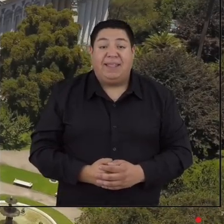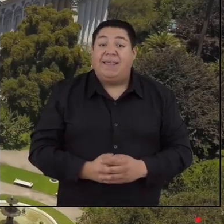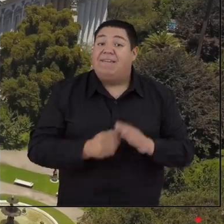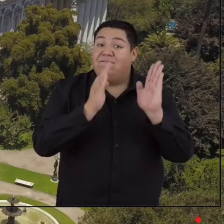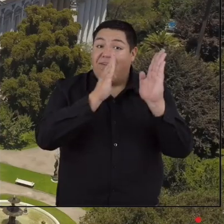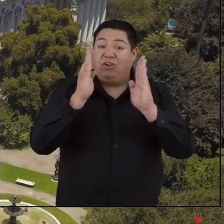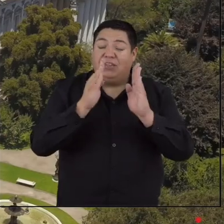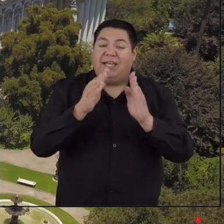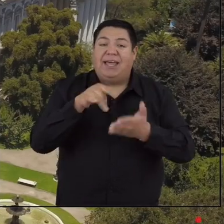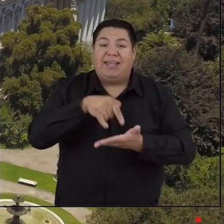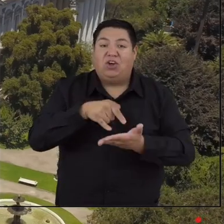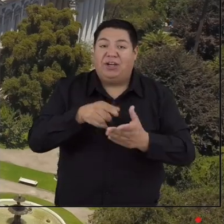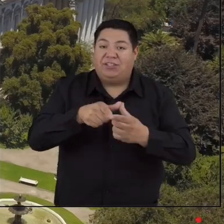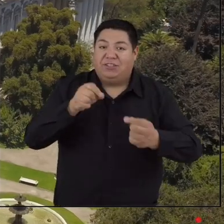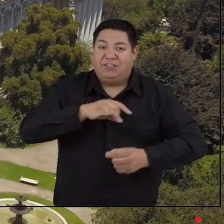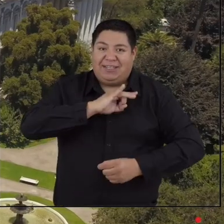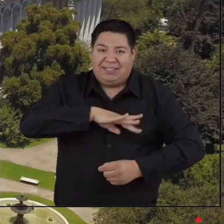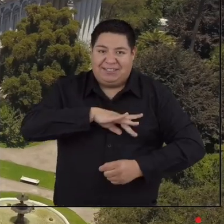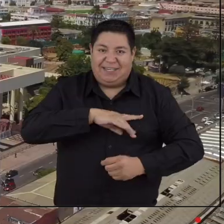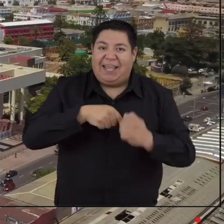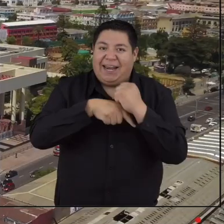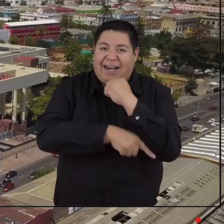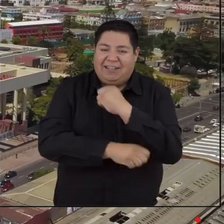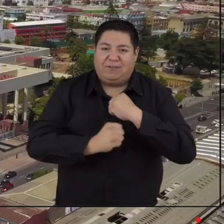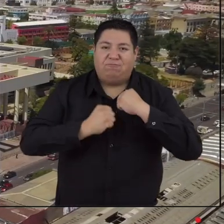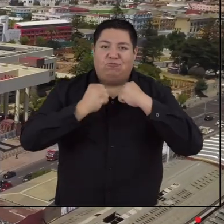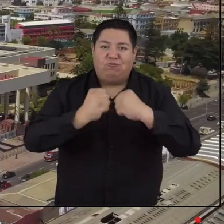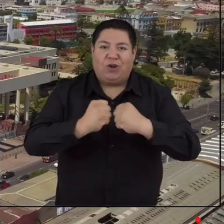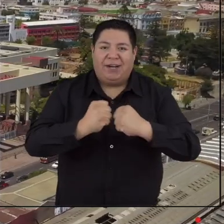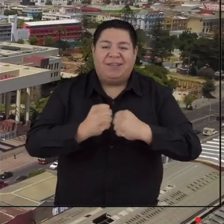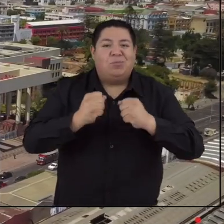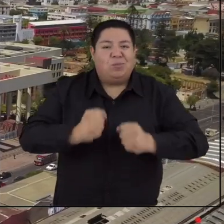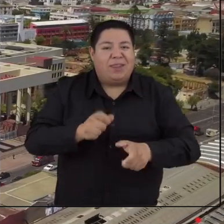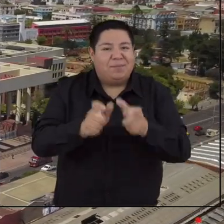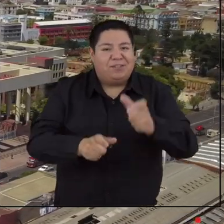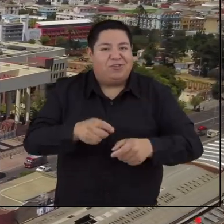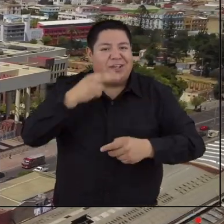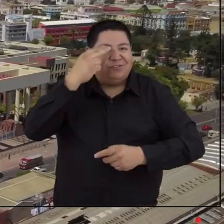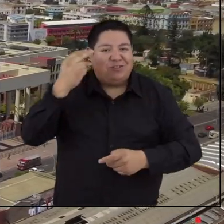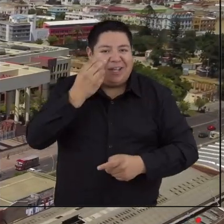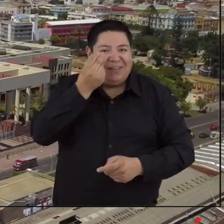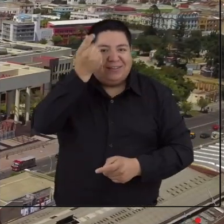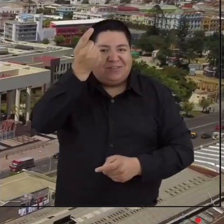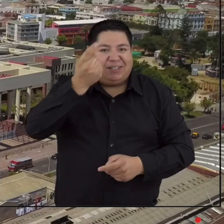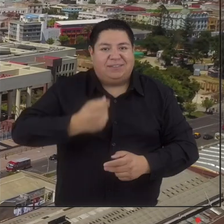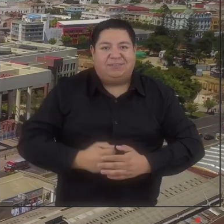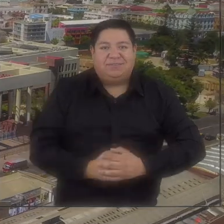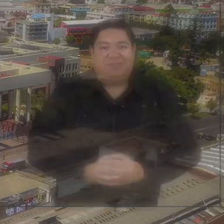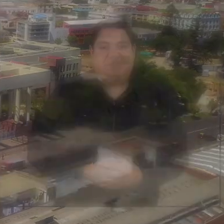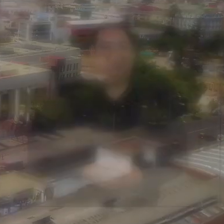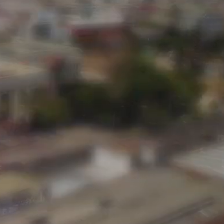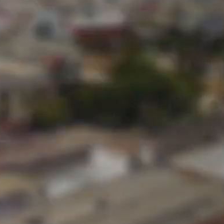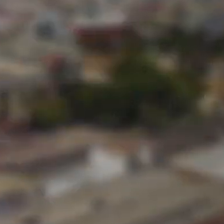Biblioteca del Congreso Nacional de Chile, raíces fuertes, nos permiten soñar e innovar.